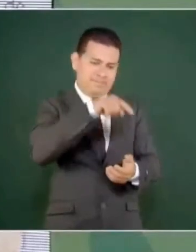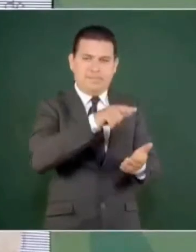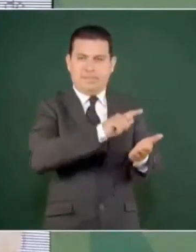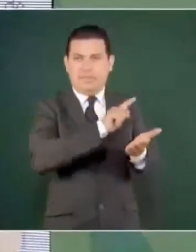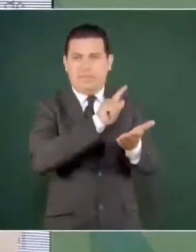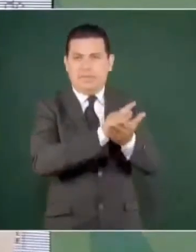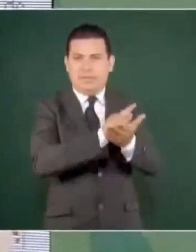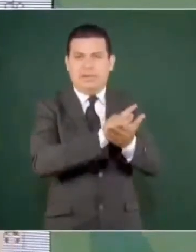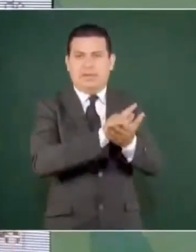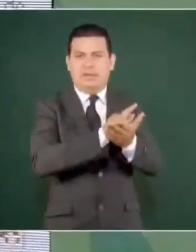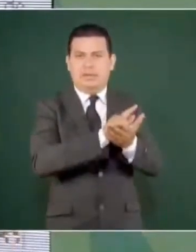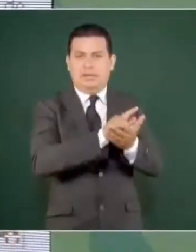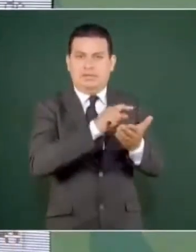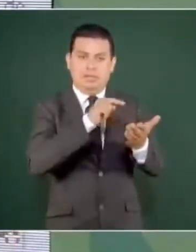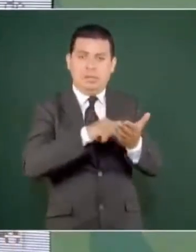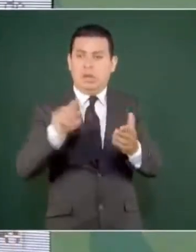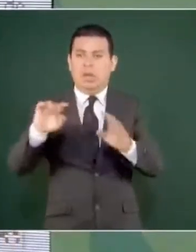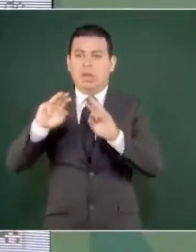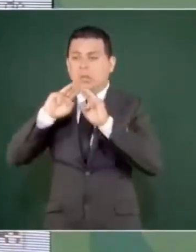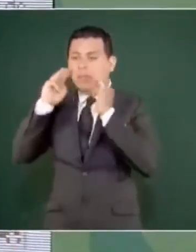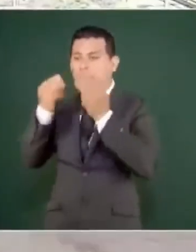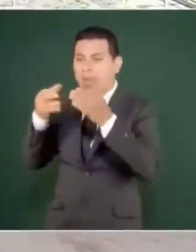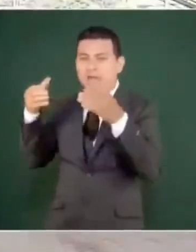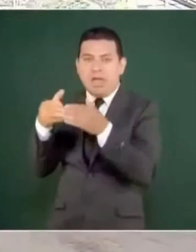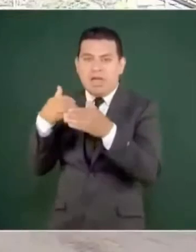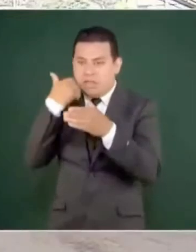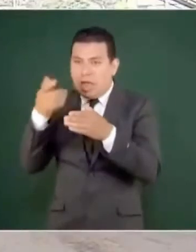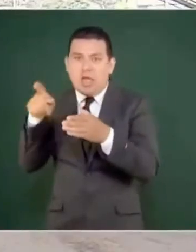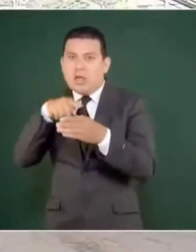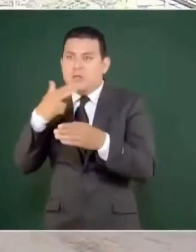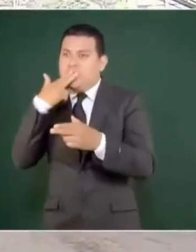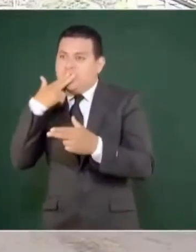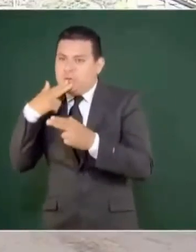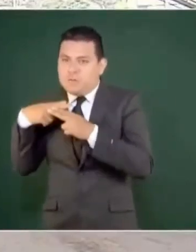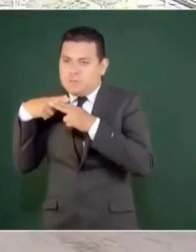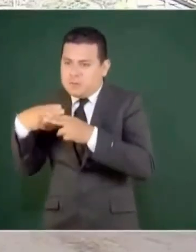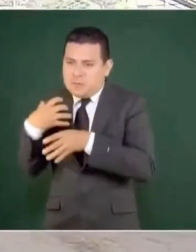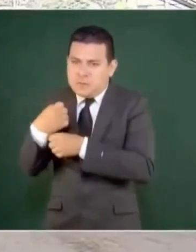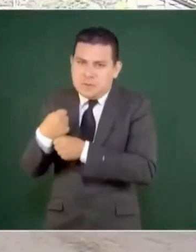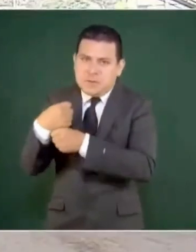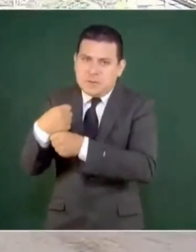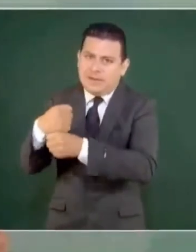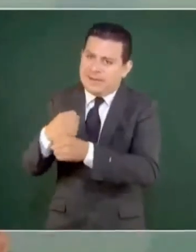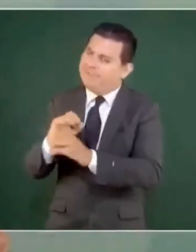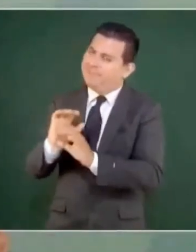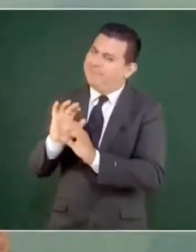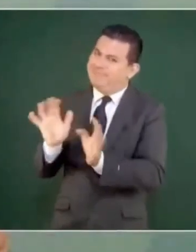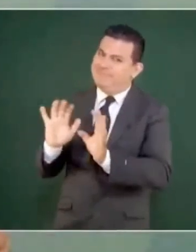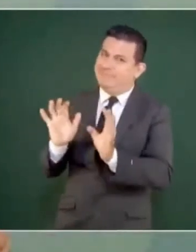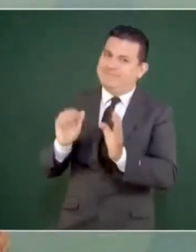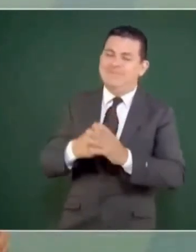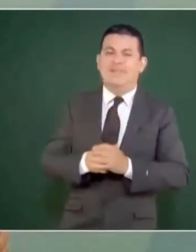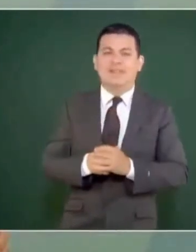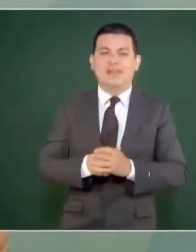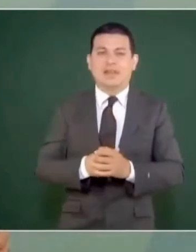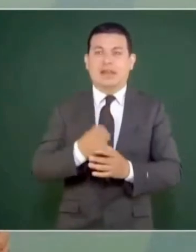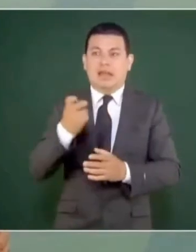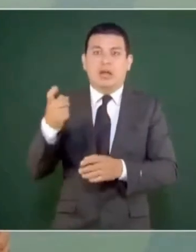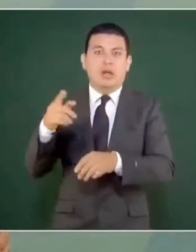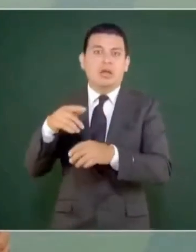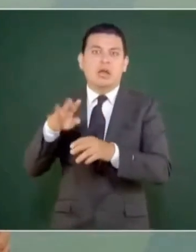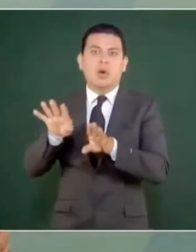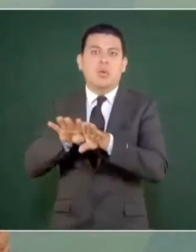es decir, de la mafia del poder, siempre al servicio del dinero.